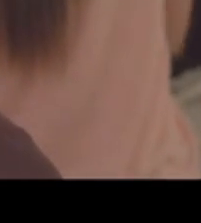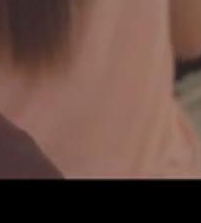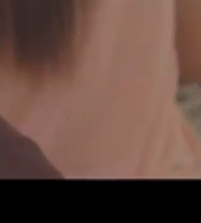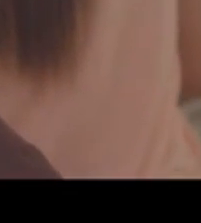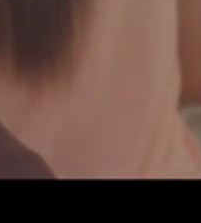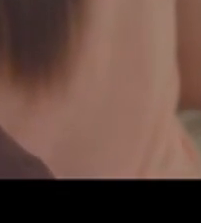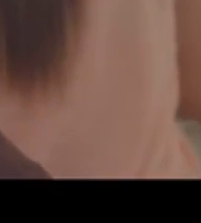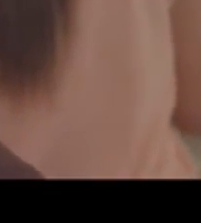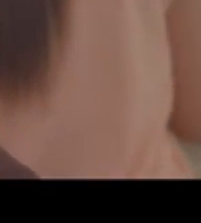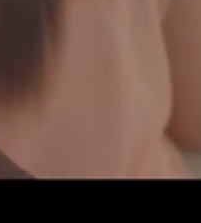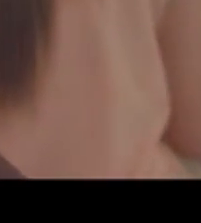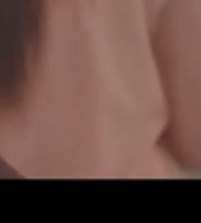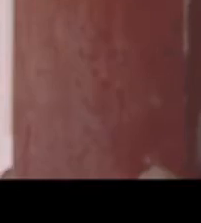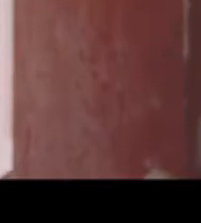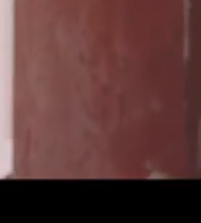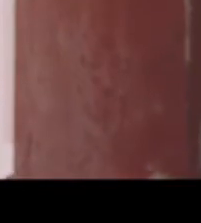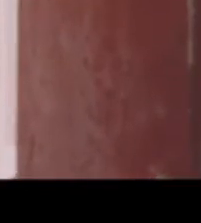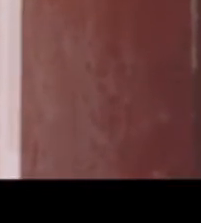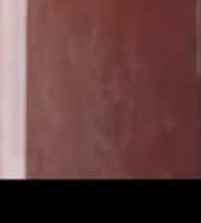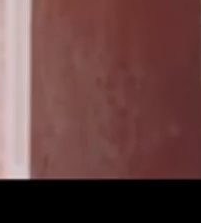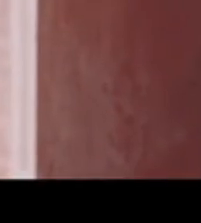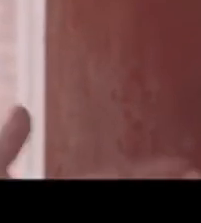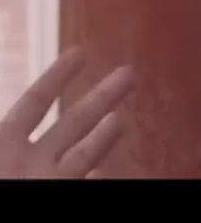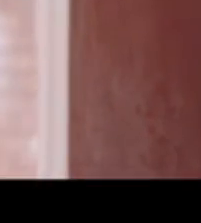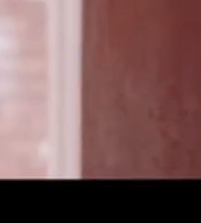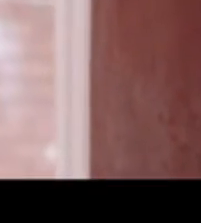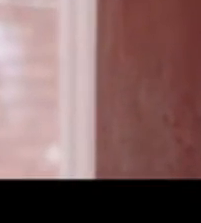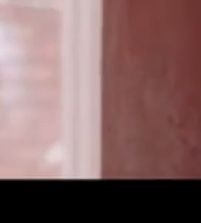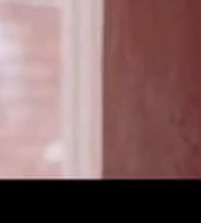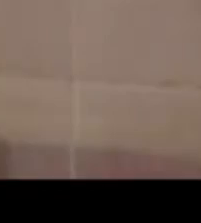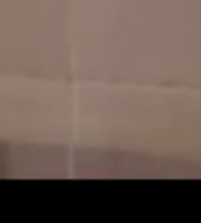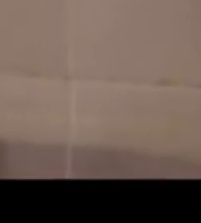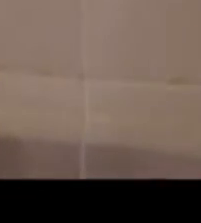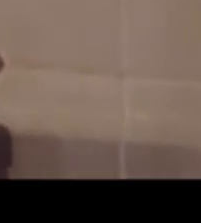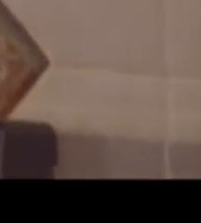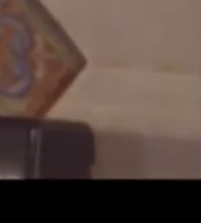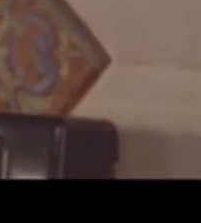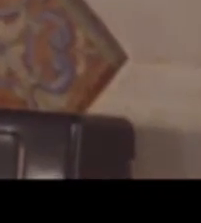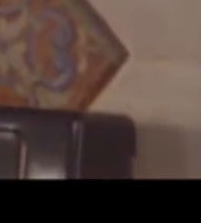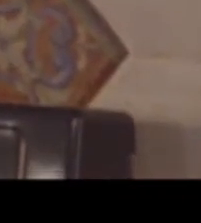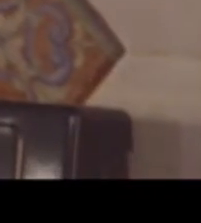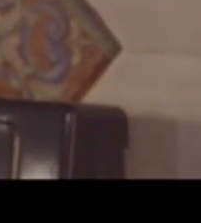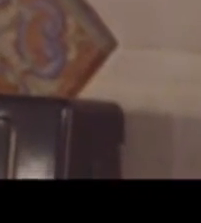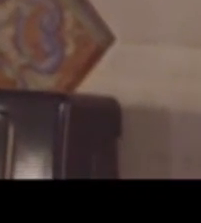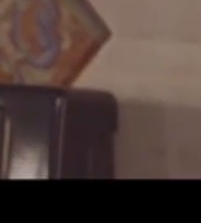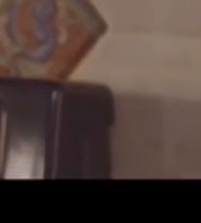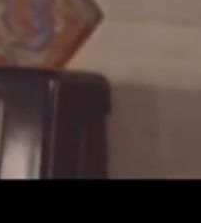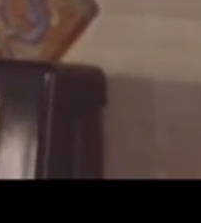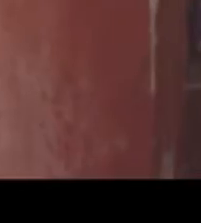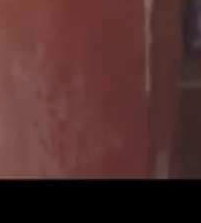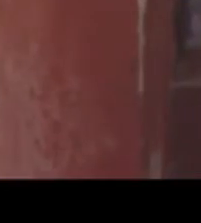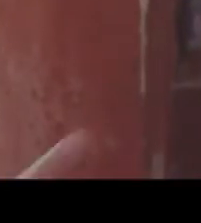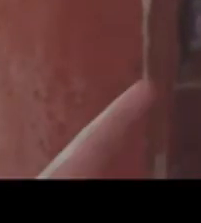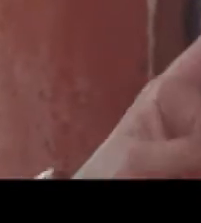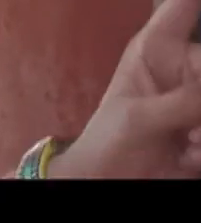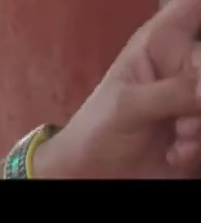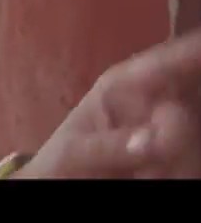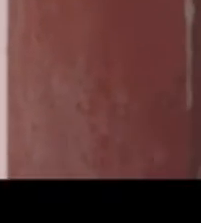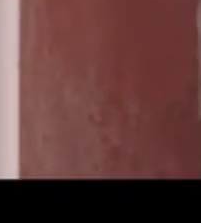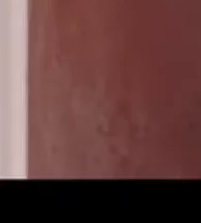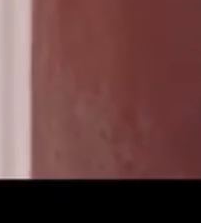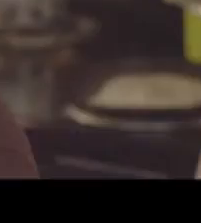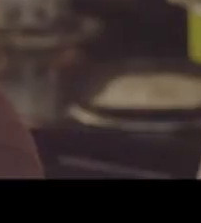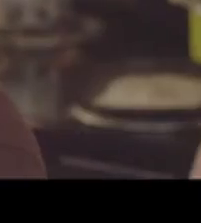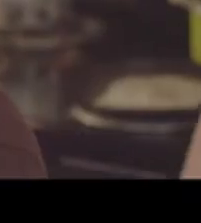el mercadito y para el comedor de dónde salió? ¿Cómo que de dónde? De partirme el lomo trabajando. ¿Y el crédito y el pisto que te dio el gobierno de la vida mejor? No, no, no.